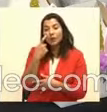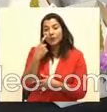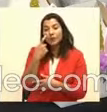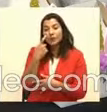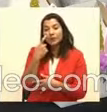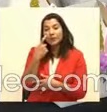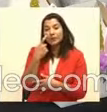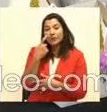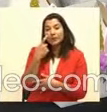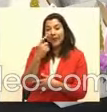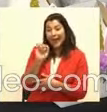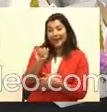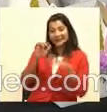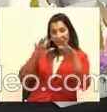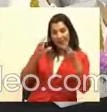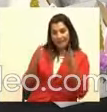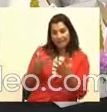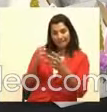estas piñatas,